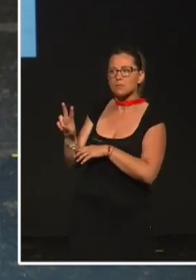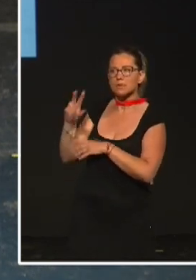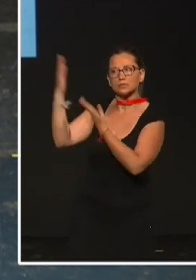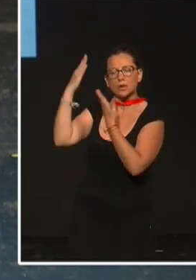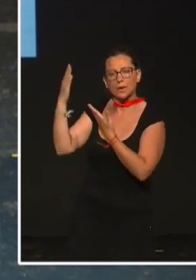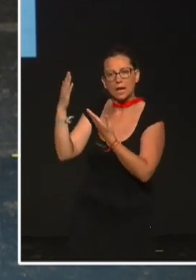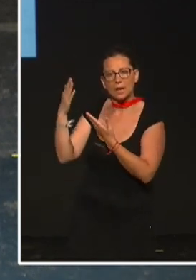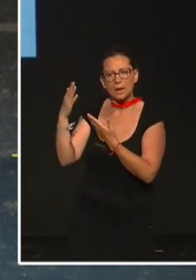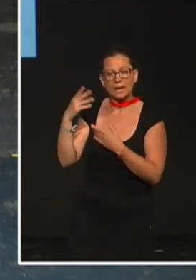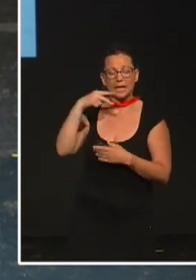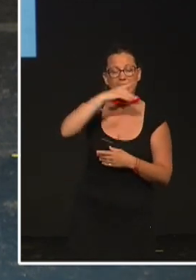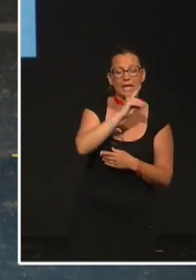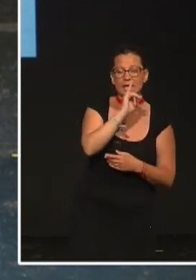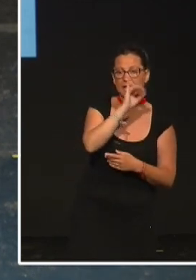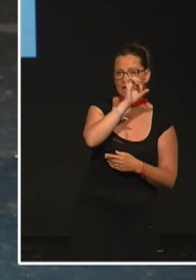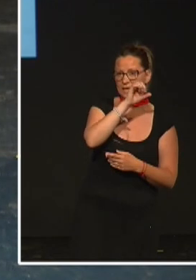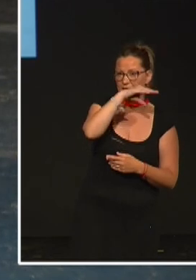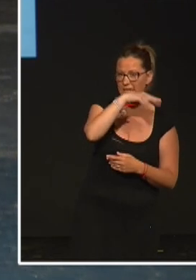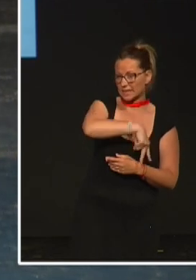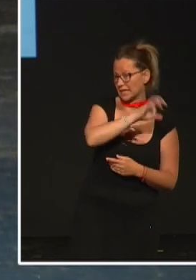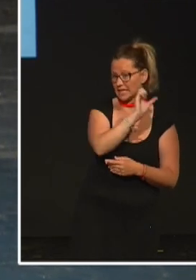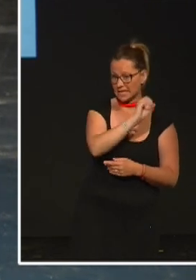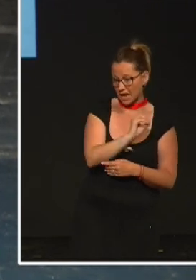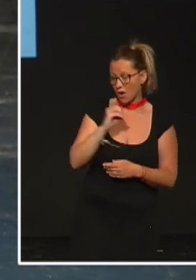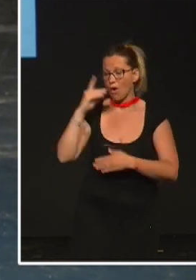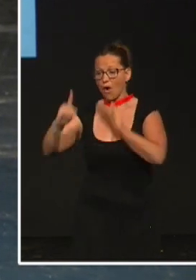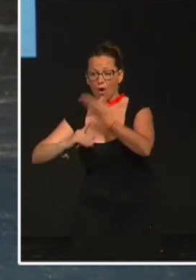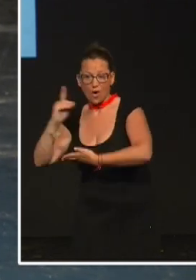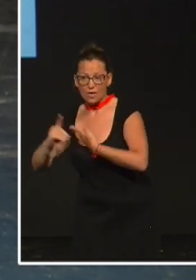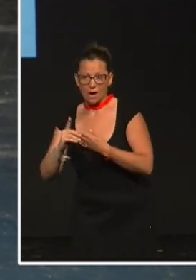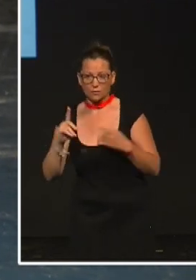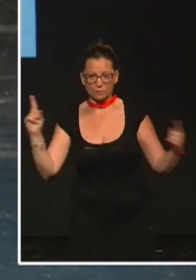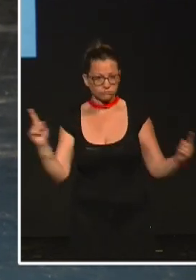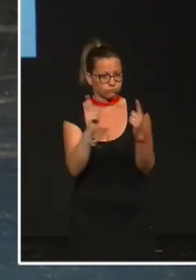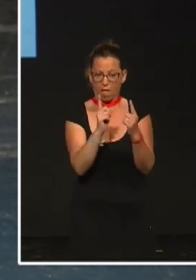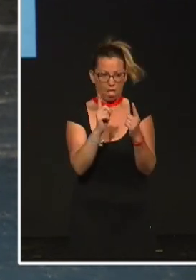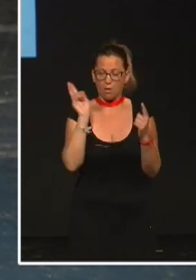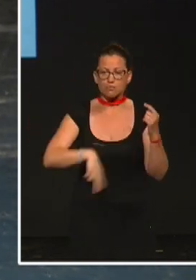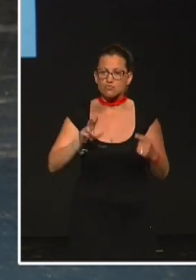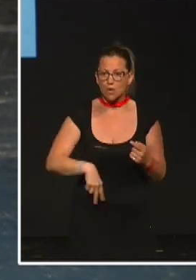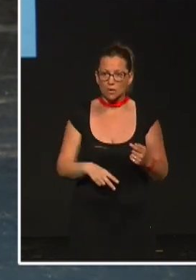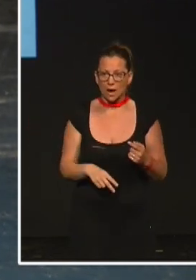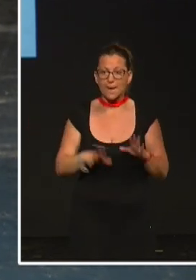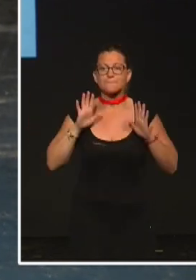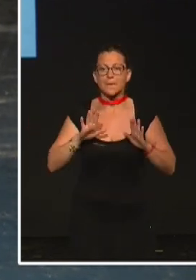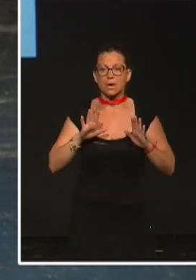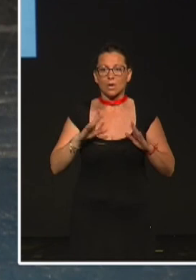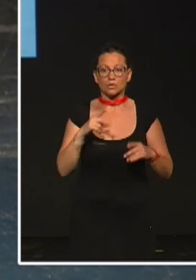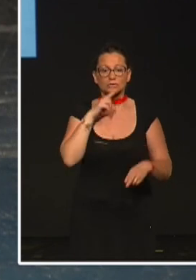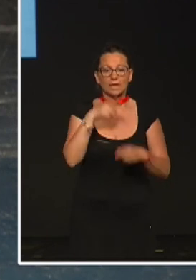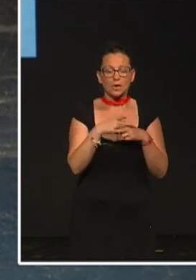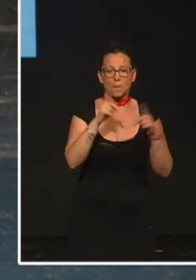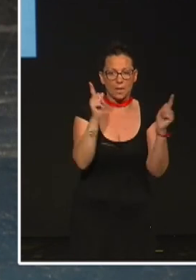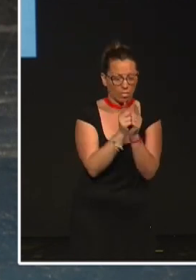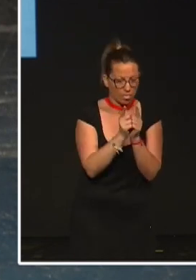verdad que Ligneo y Darwin no coincidieron en el tiempo, no se encontraron nunca, pero cuando se encuentran en la nomenclatura binomial de los seres